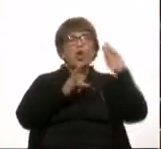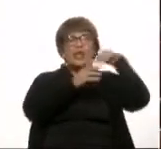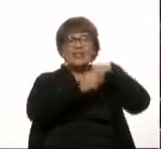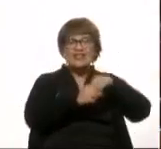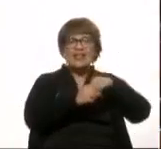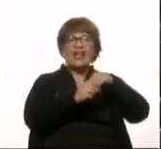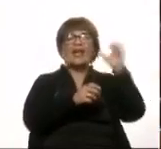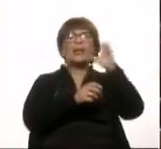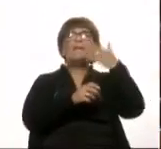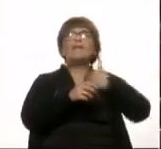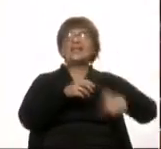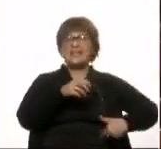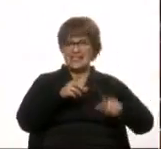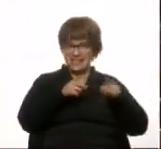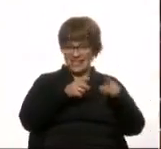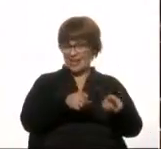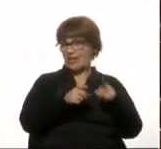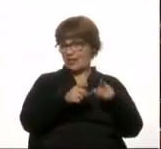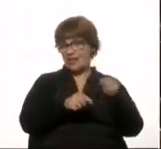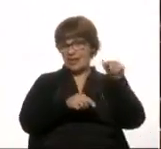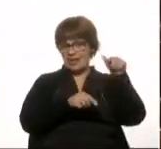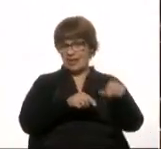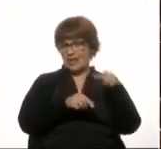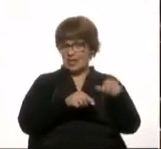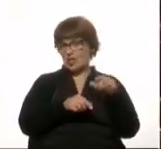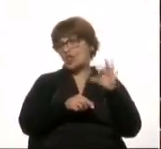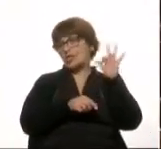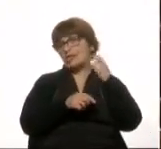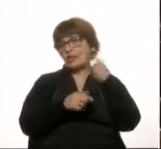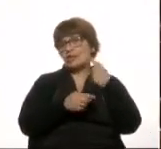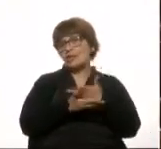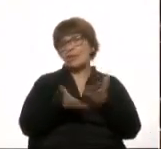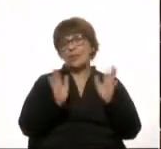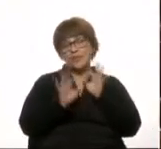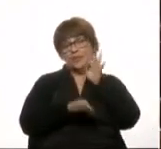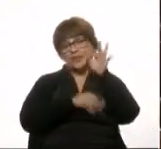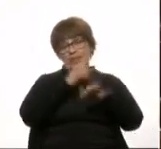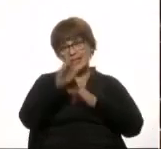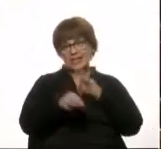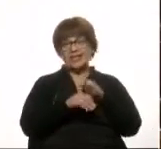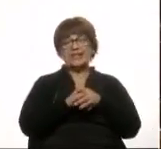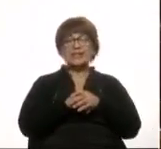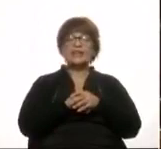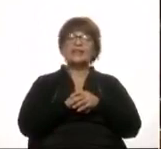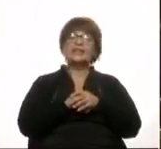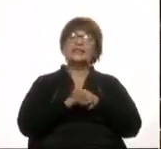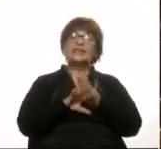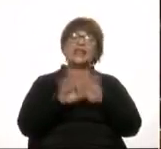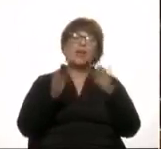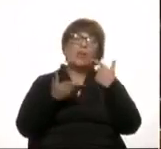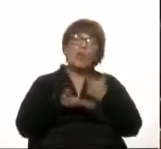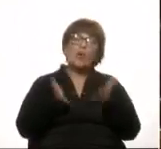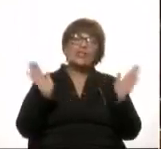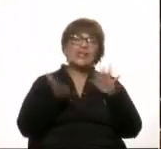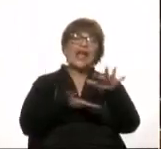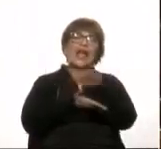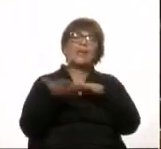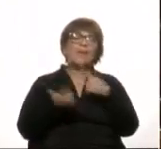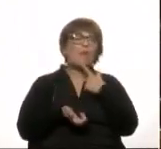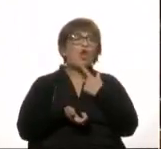empresarios, porque eso es lo que está haciendo la senadora haciendo referencia a eso. Está politizando